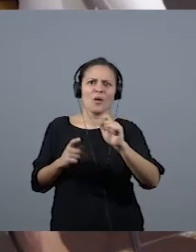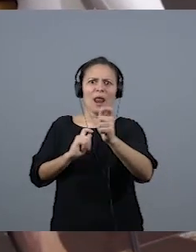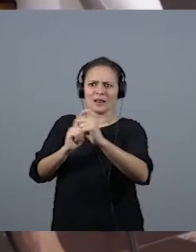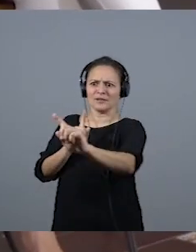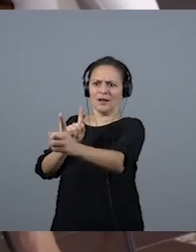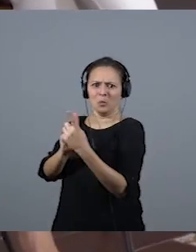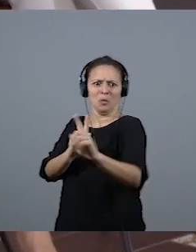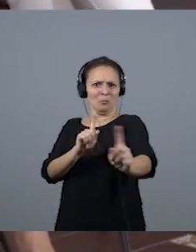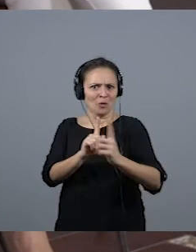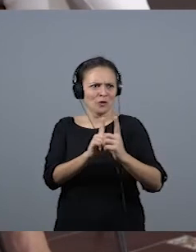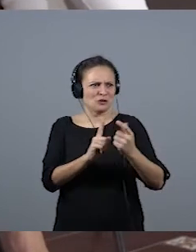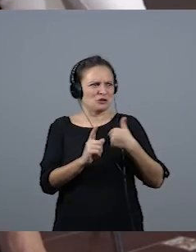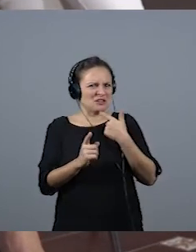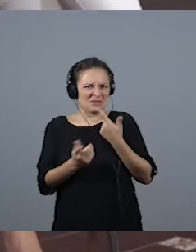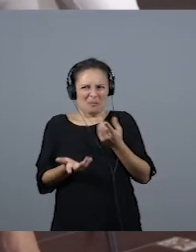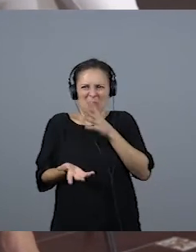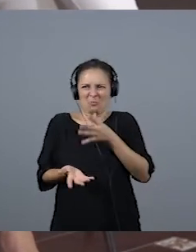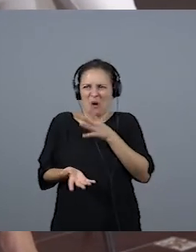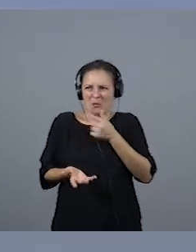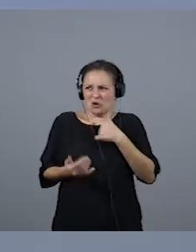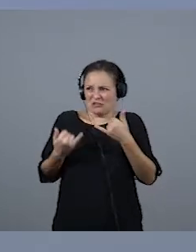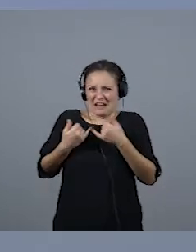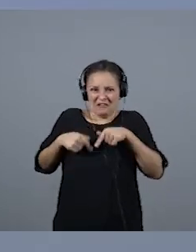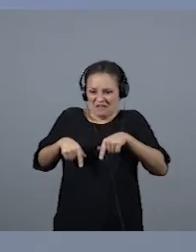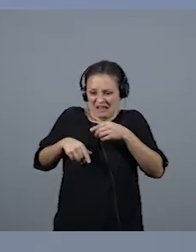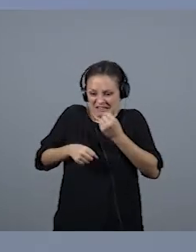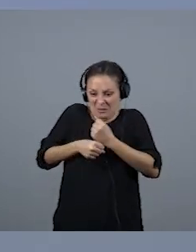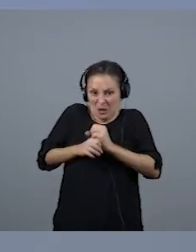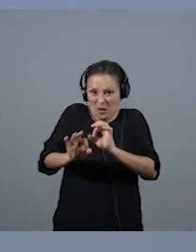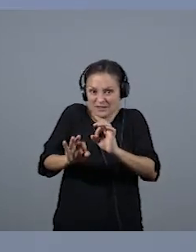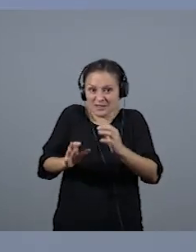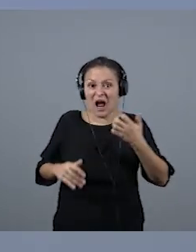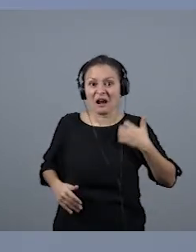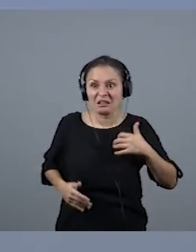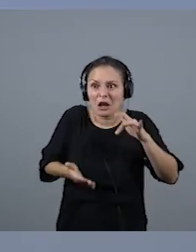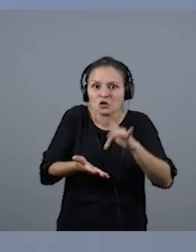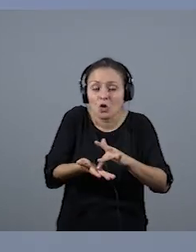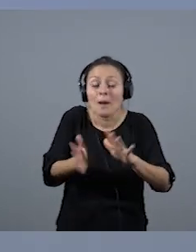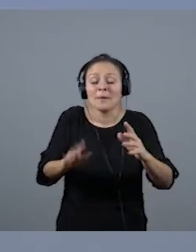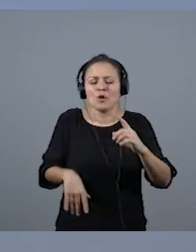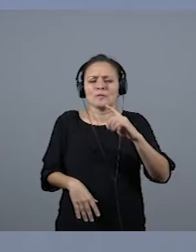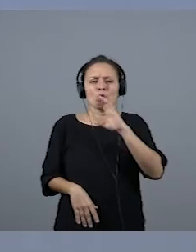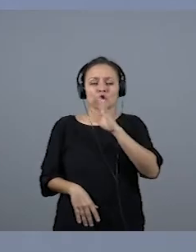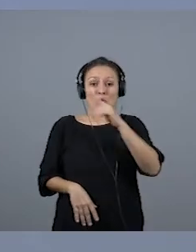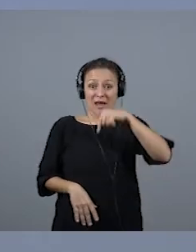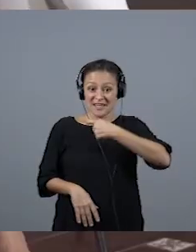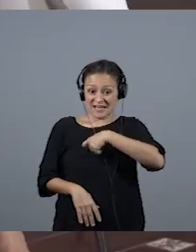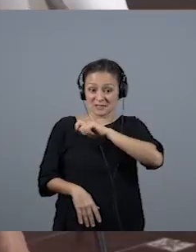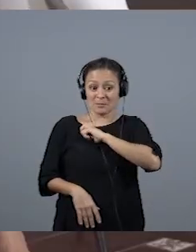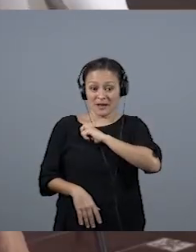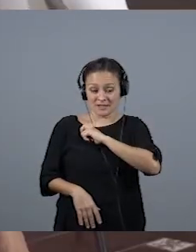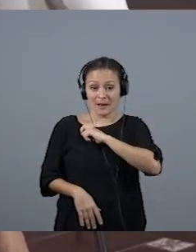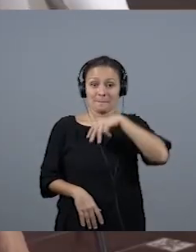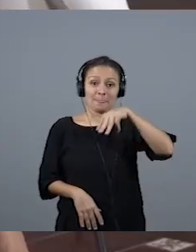Sí es verdad que es curioso porque eso me pasa en Argentina. Resulta que en España estaba Maricarmen Izquierdo... Sí, Televisión Española.